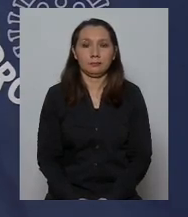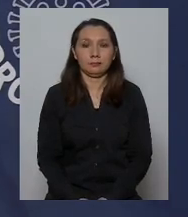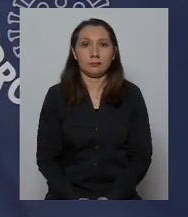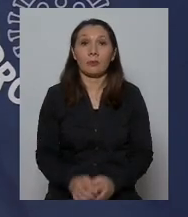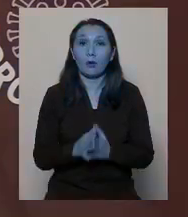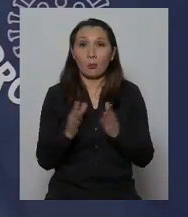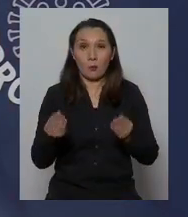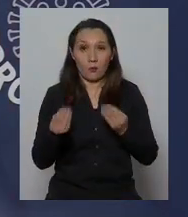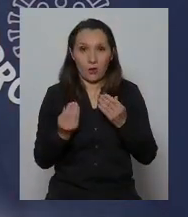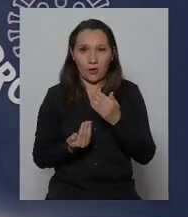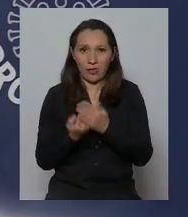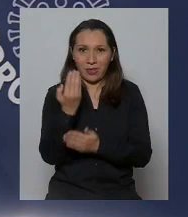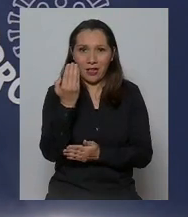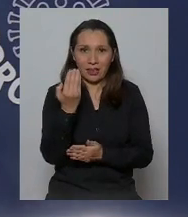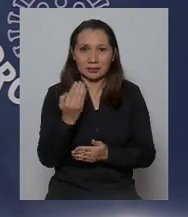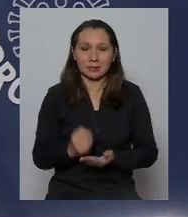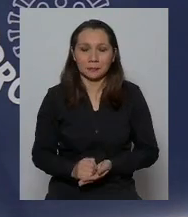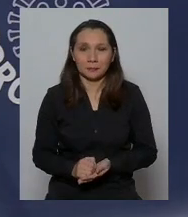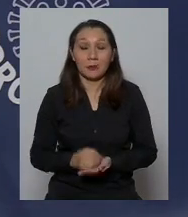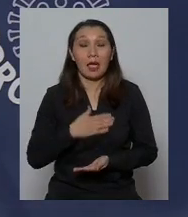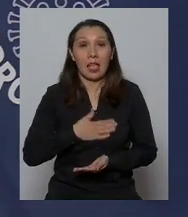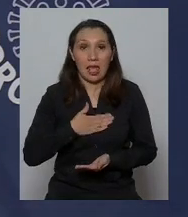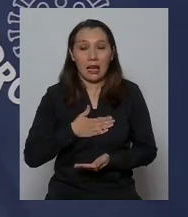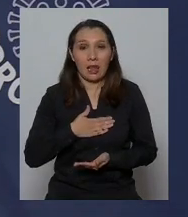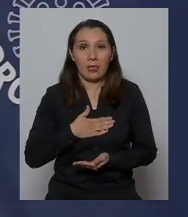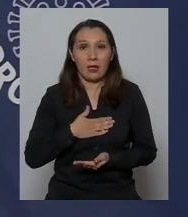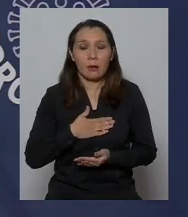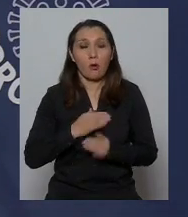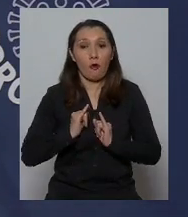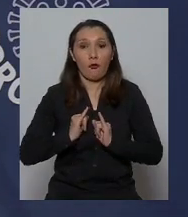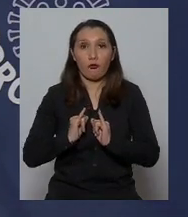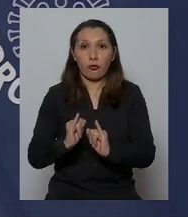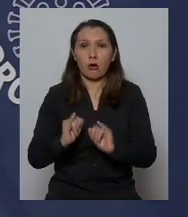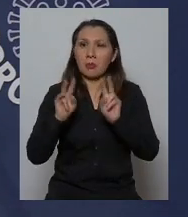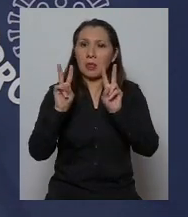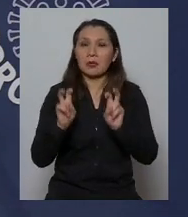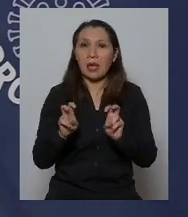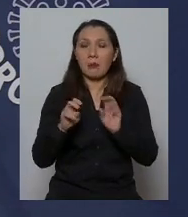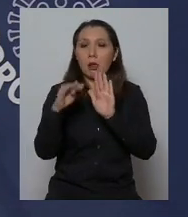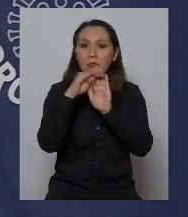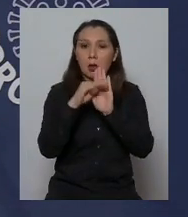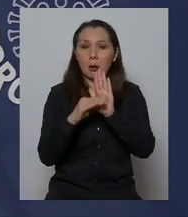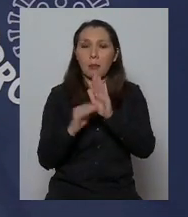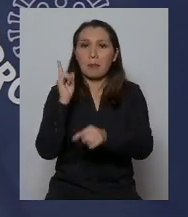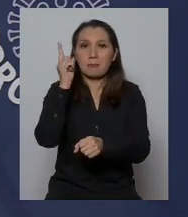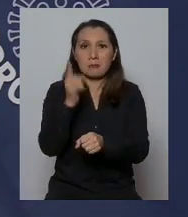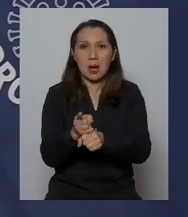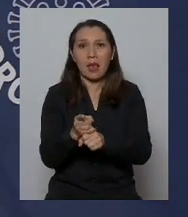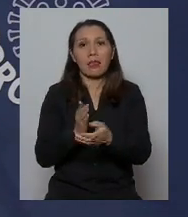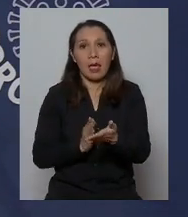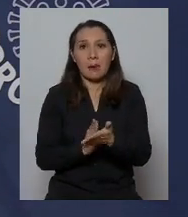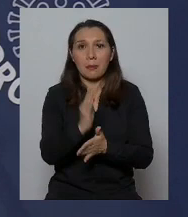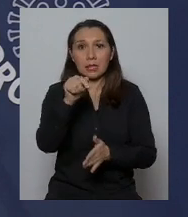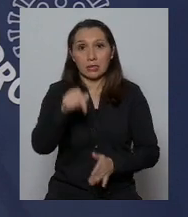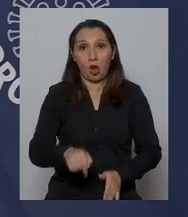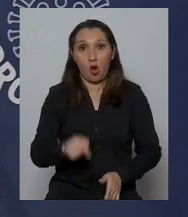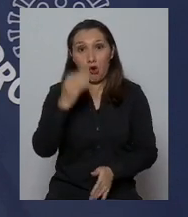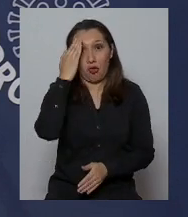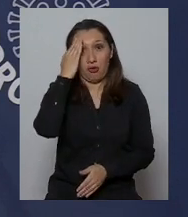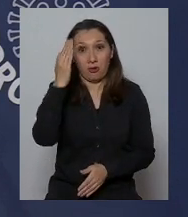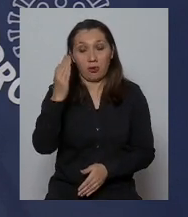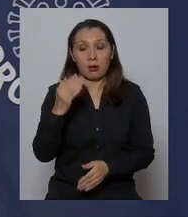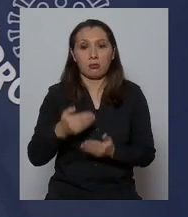muy buenos días que queremos dar el informe con respecto a las medidas que se van a implementar en el día de hoy